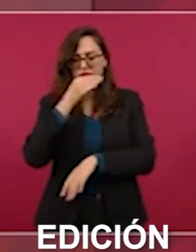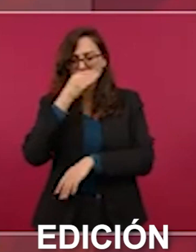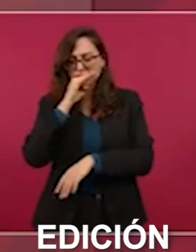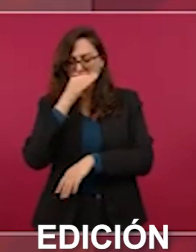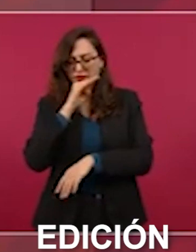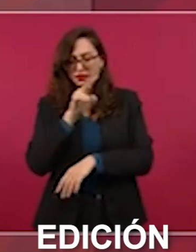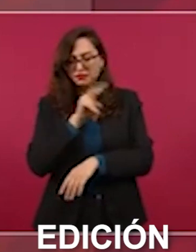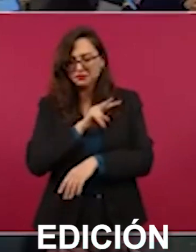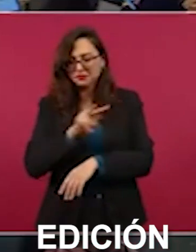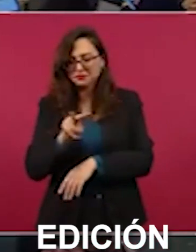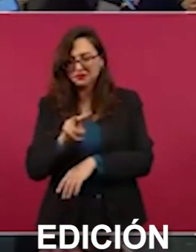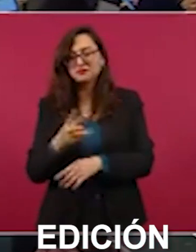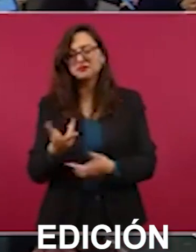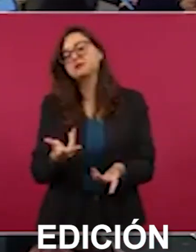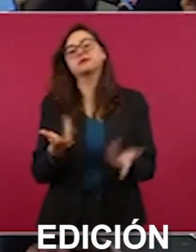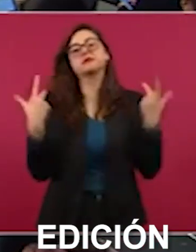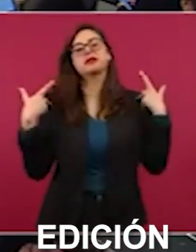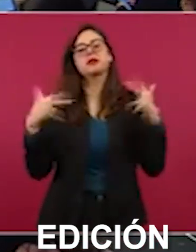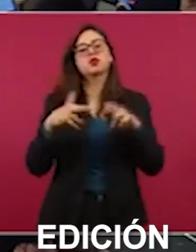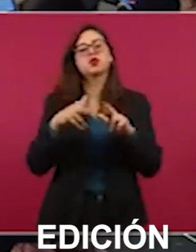el maestro Toledo